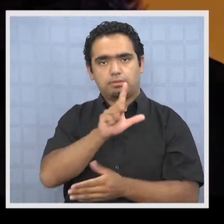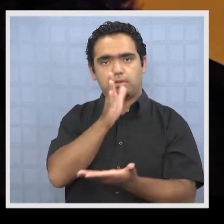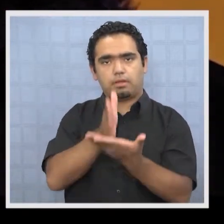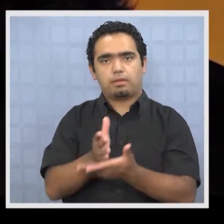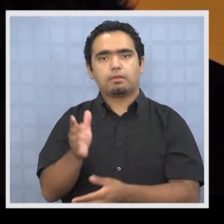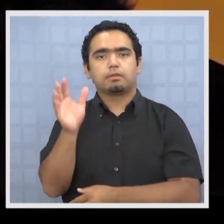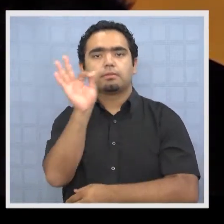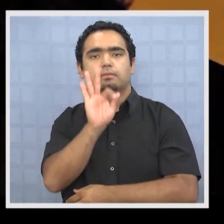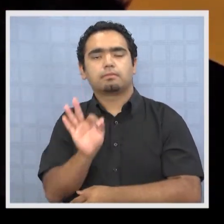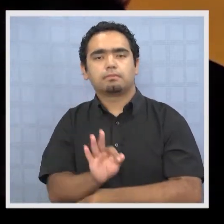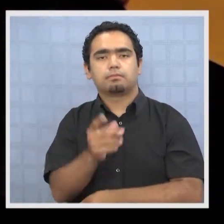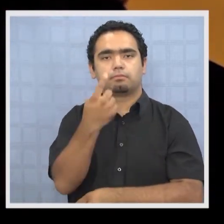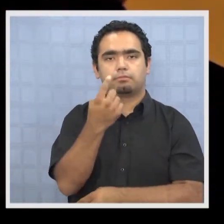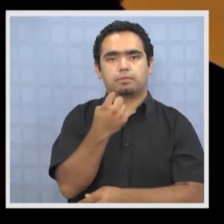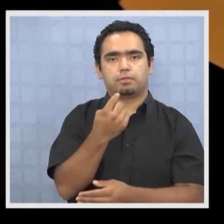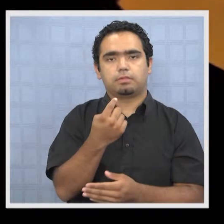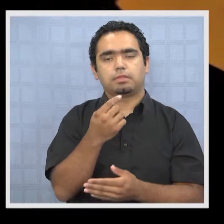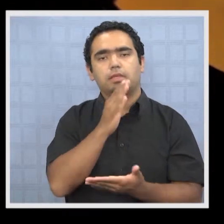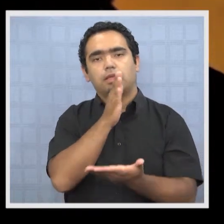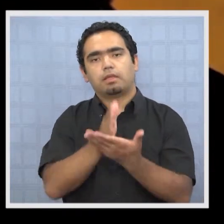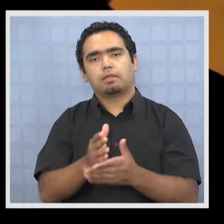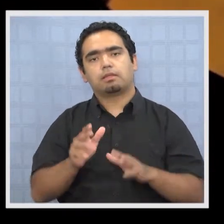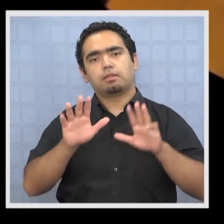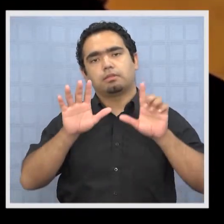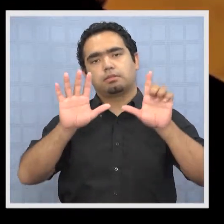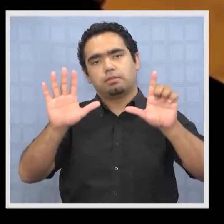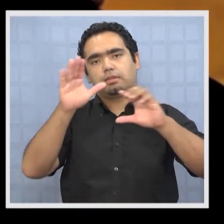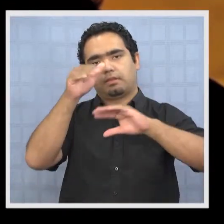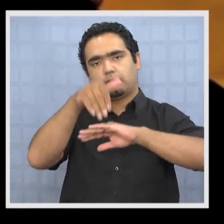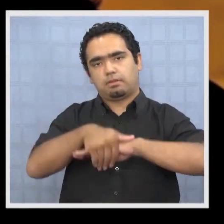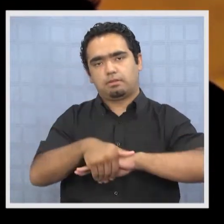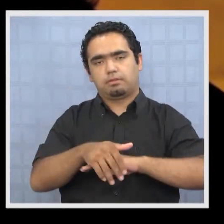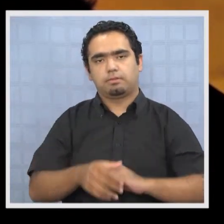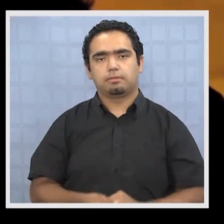También de lunes a sábado de 11 a 19 horas.